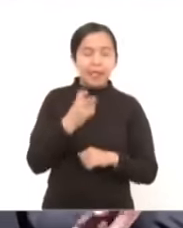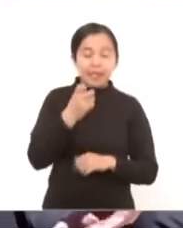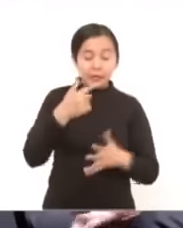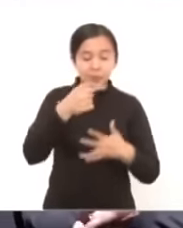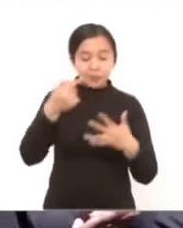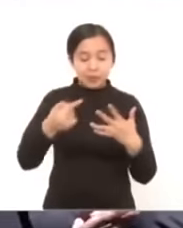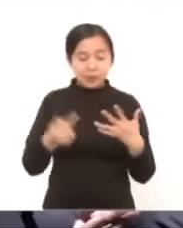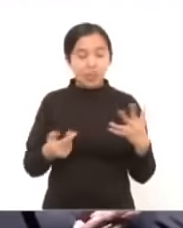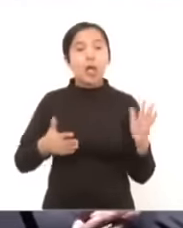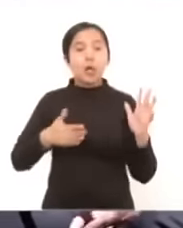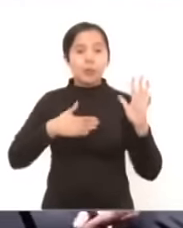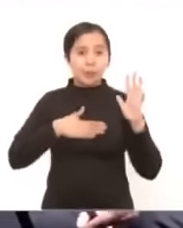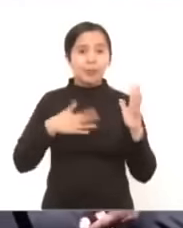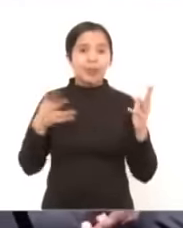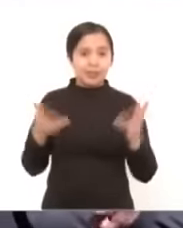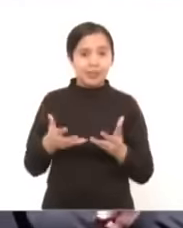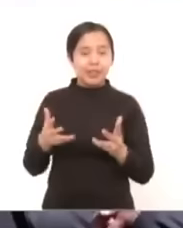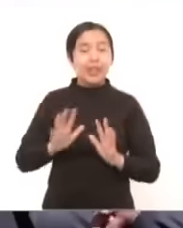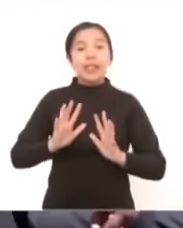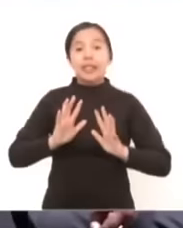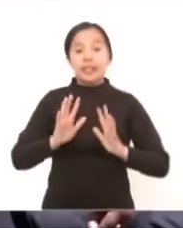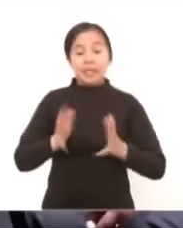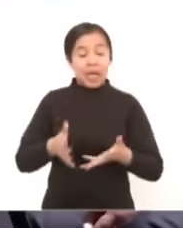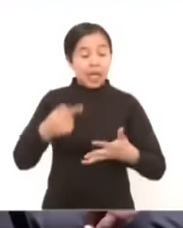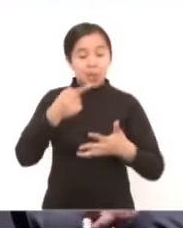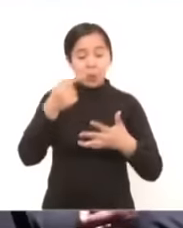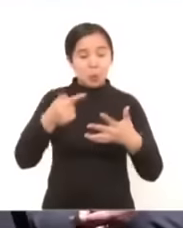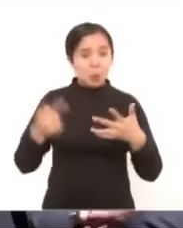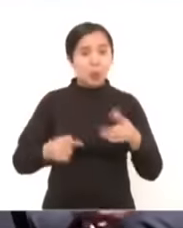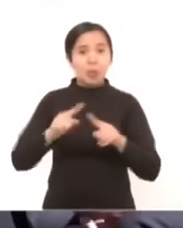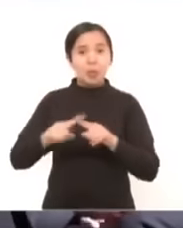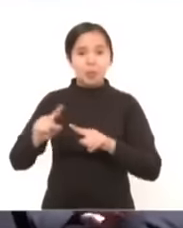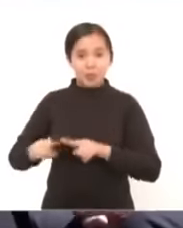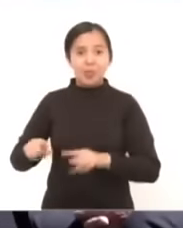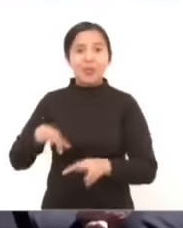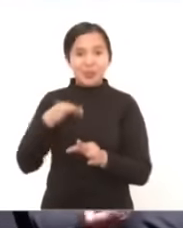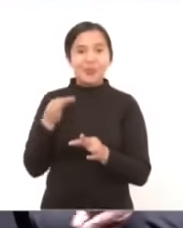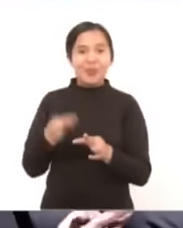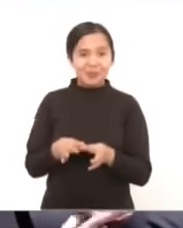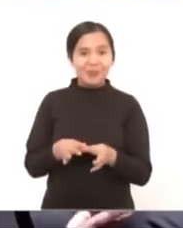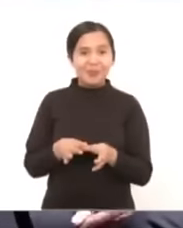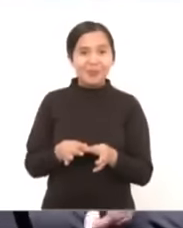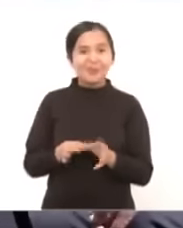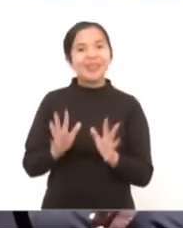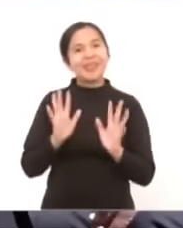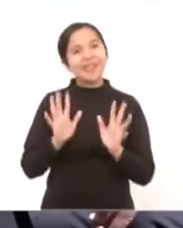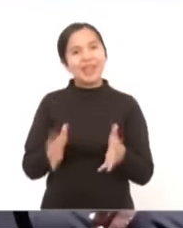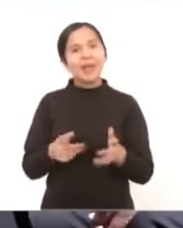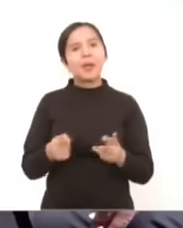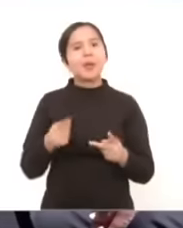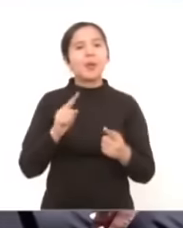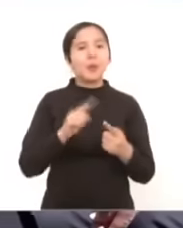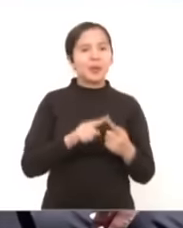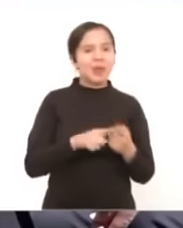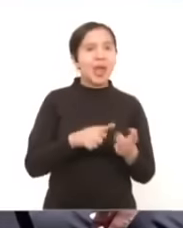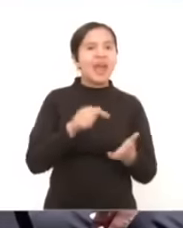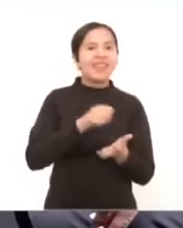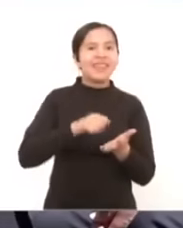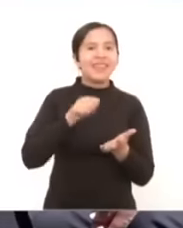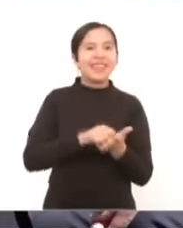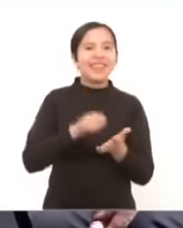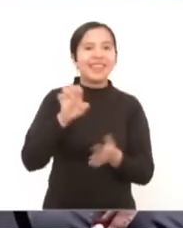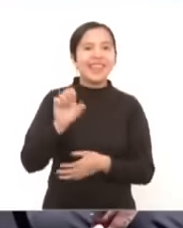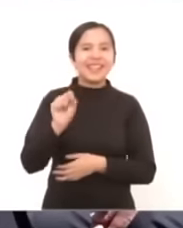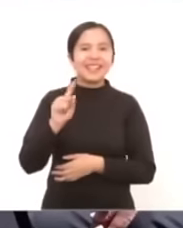y llevamos ya varios cumplidos. Ahorita ya hicimos la entrega masiva de testamentos